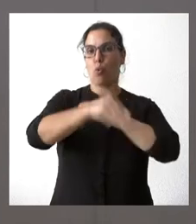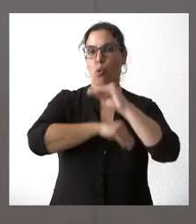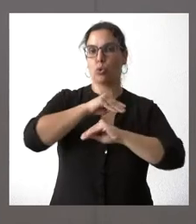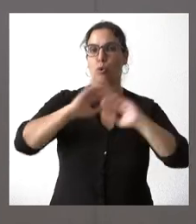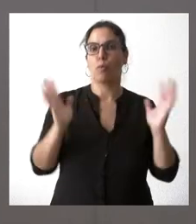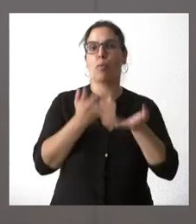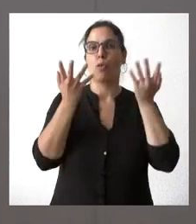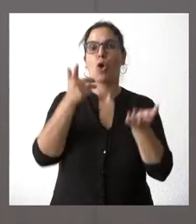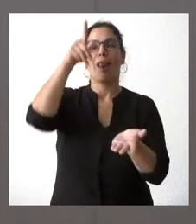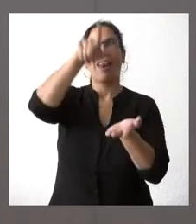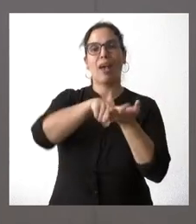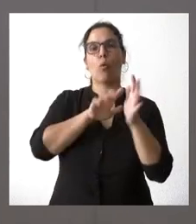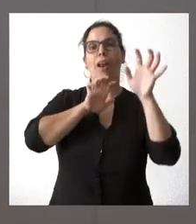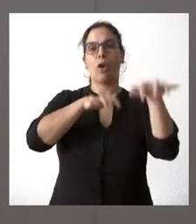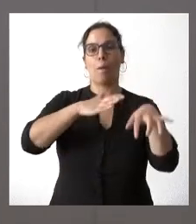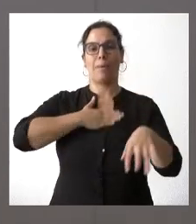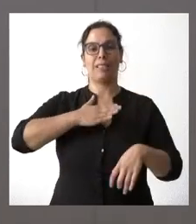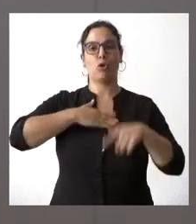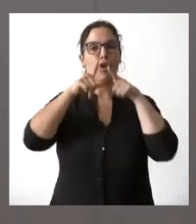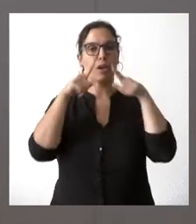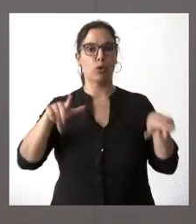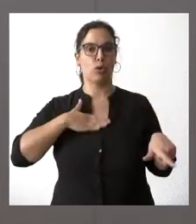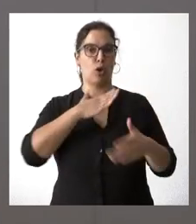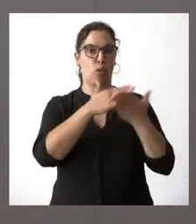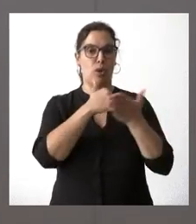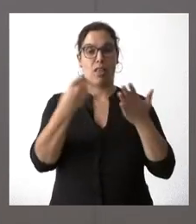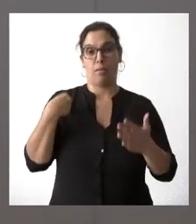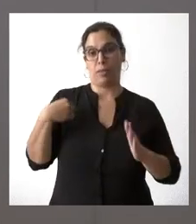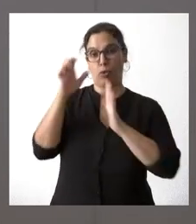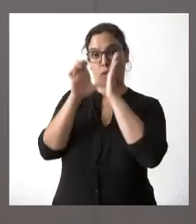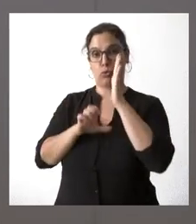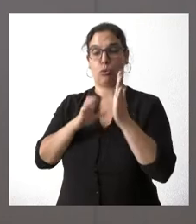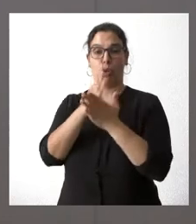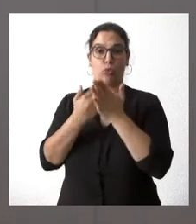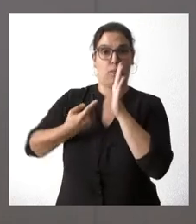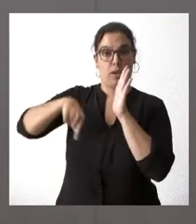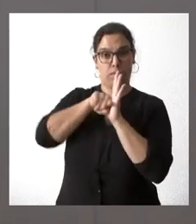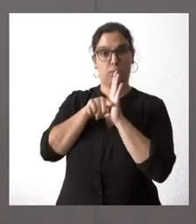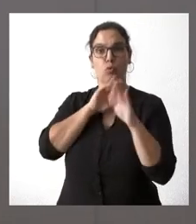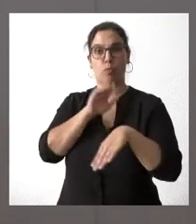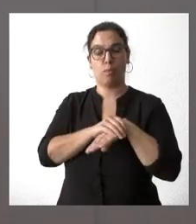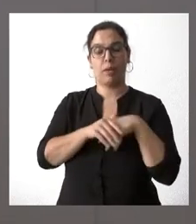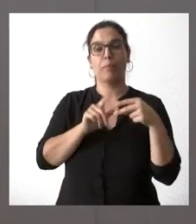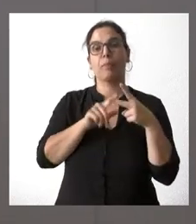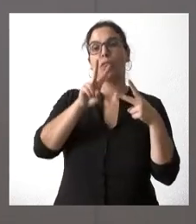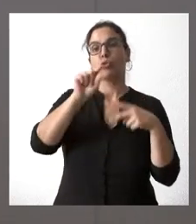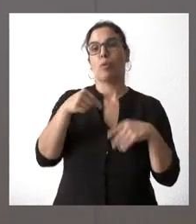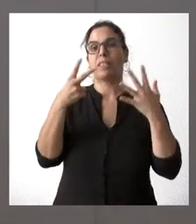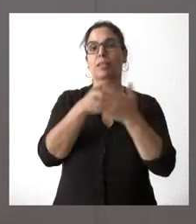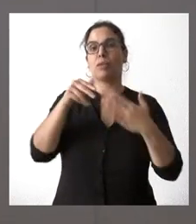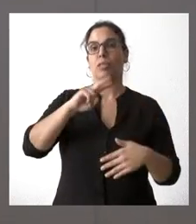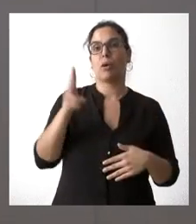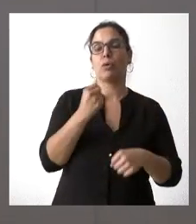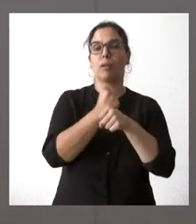leonés como patrimonio lingüístico de la comunidad, de acuerdo con lo previsto en nuestro Estaduto de Autonomía. 2,7 millones de euros para labores de